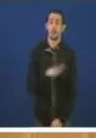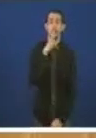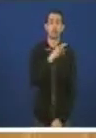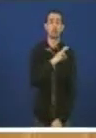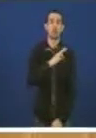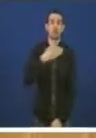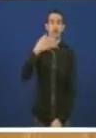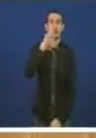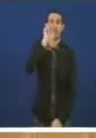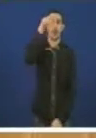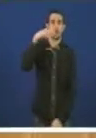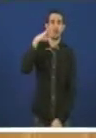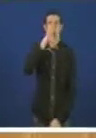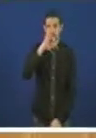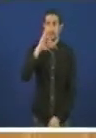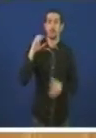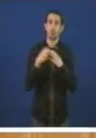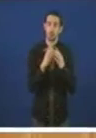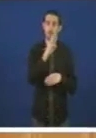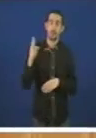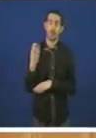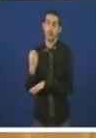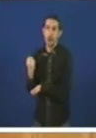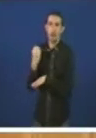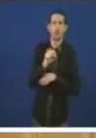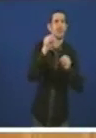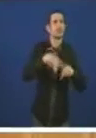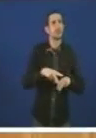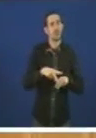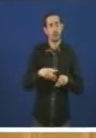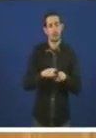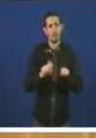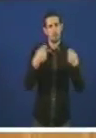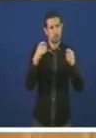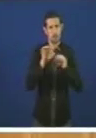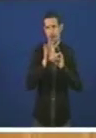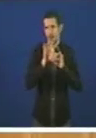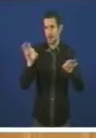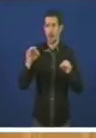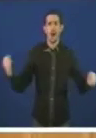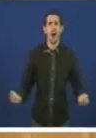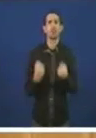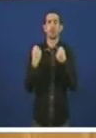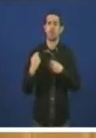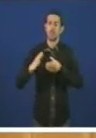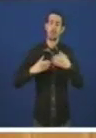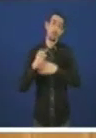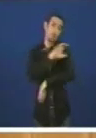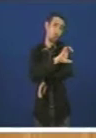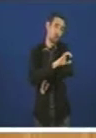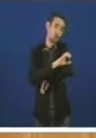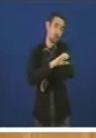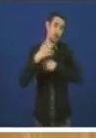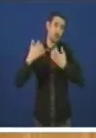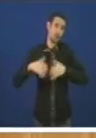o Partido o Popular respaldas e infisuras as actuacións levadas a cabo polo consellero de industria e polo